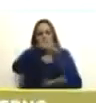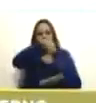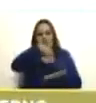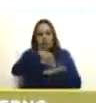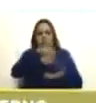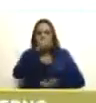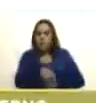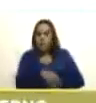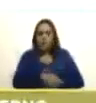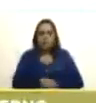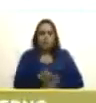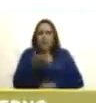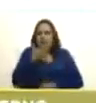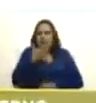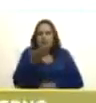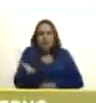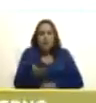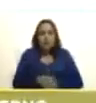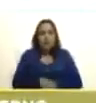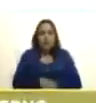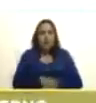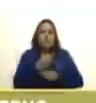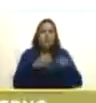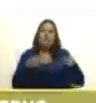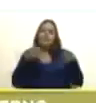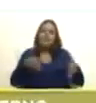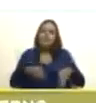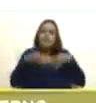sencillo pero siempre lo digo